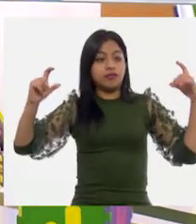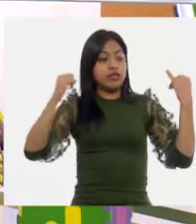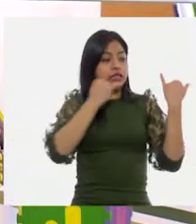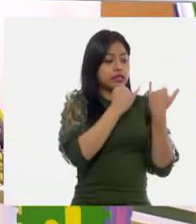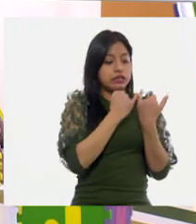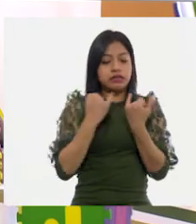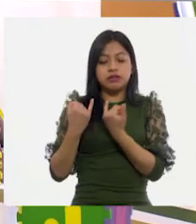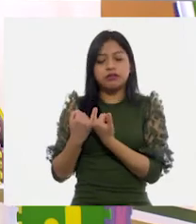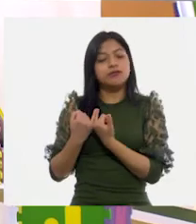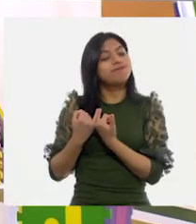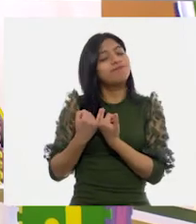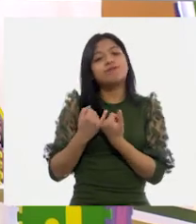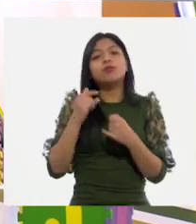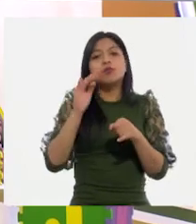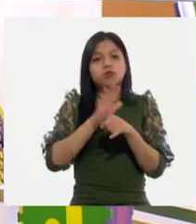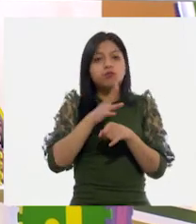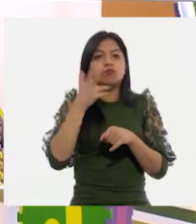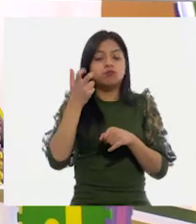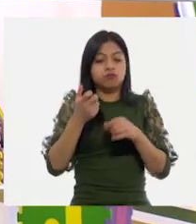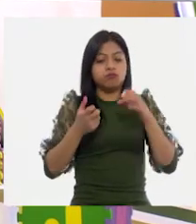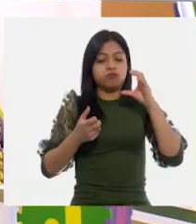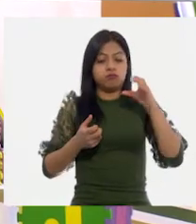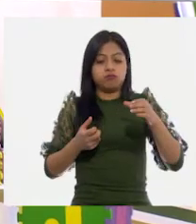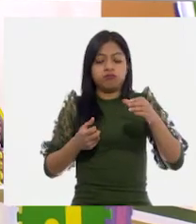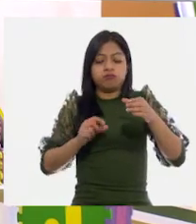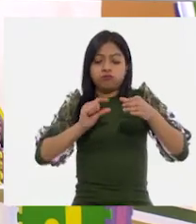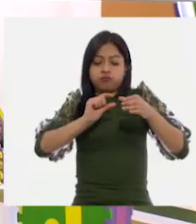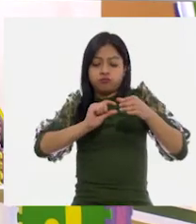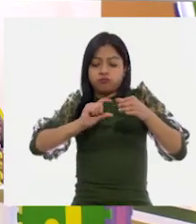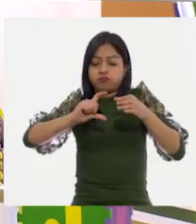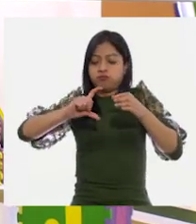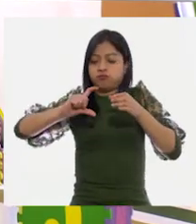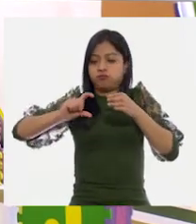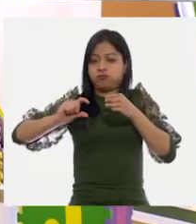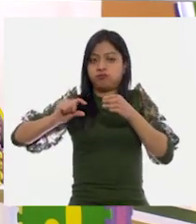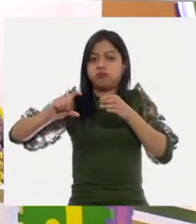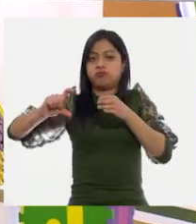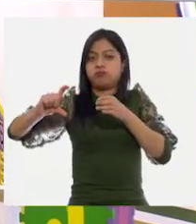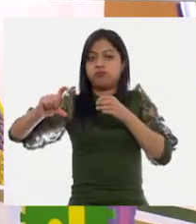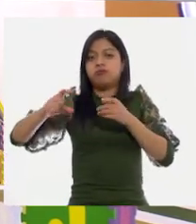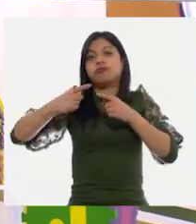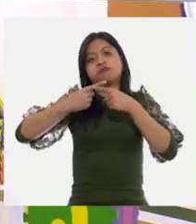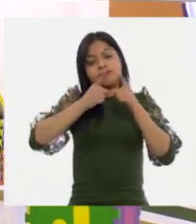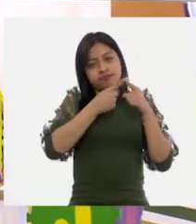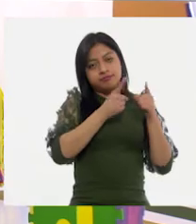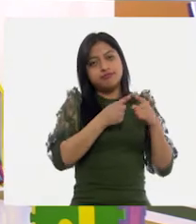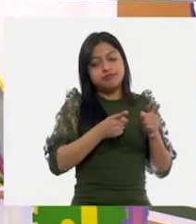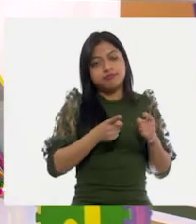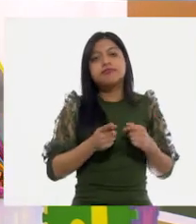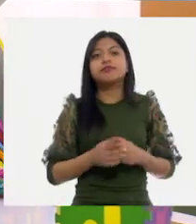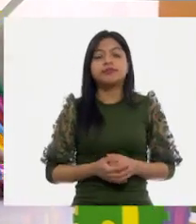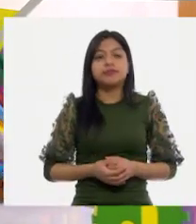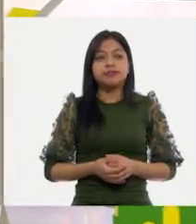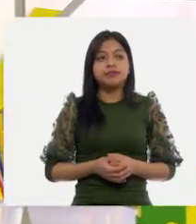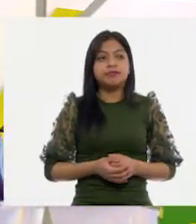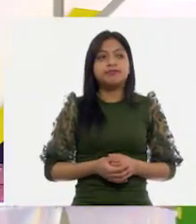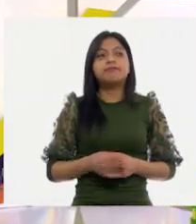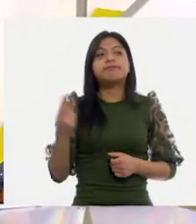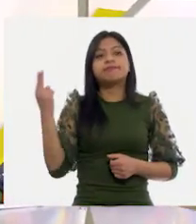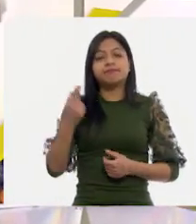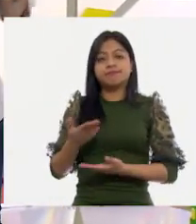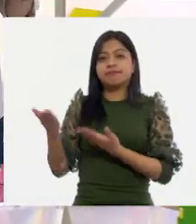cucharas, porque ella ya lo había comprobado que con cinco cucharas se llenaba ese vaso, yo tenía que haber ocupado este mismo,